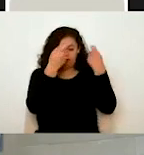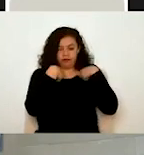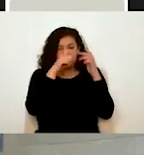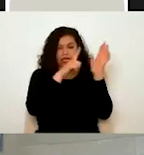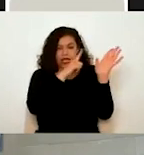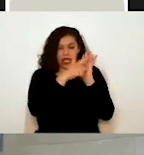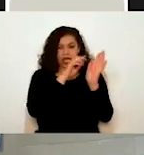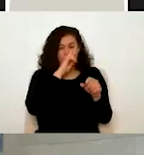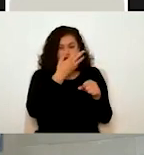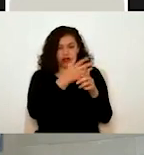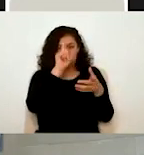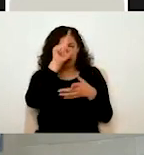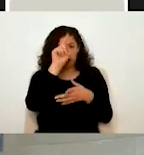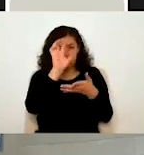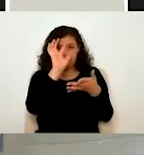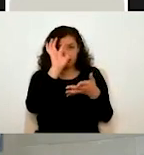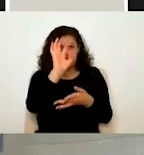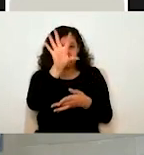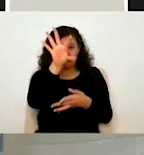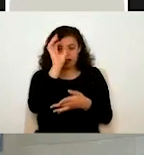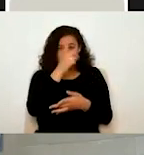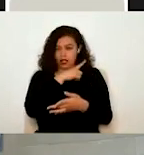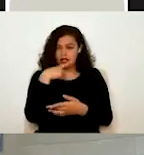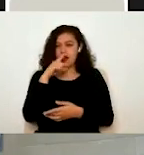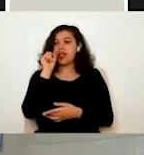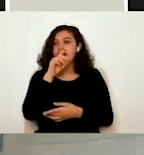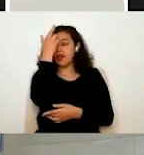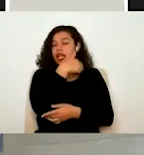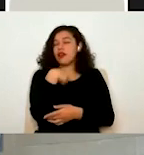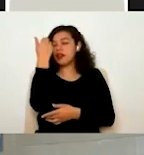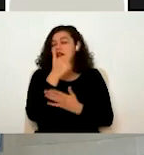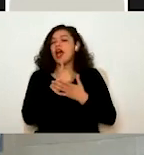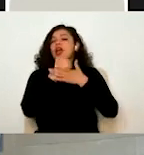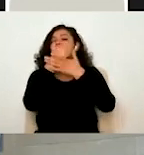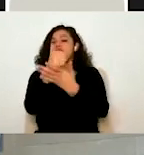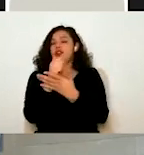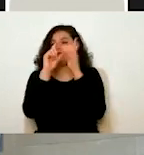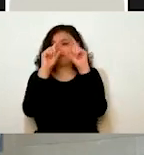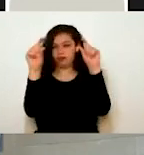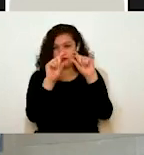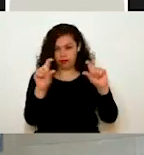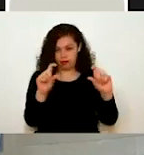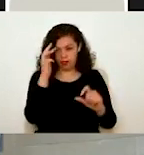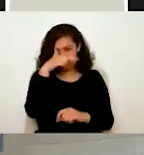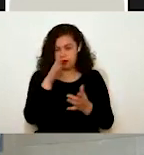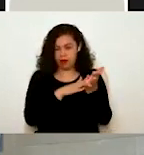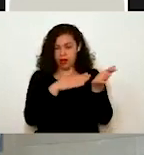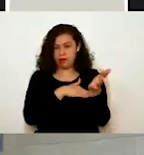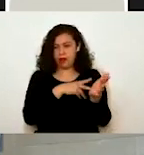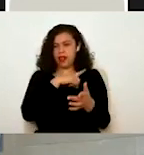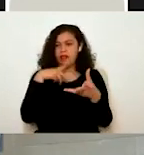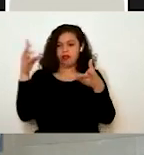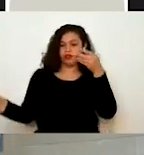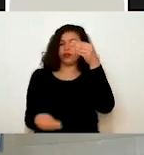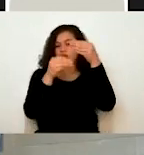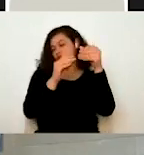apoderado. Y súper importante revisar lo que nos, la ayuda que nos muestra aquí, ¿no? Nos dice cuáles documentos debemos anexar. En este